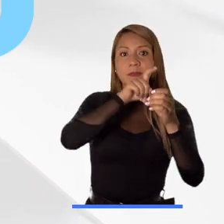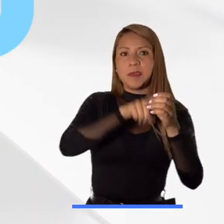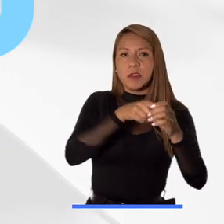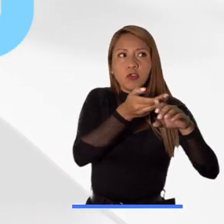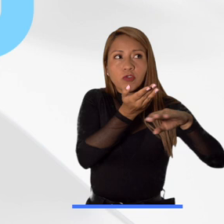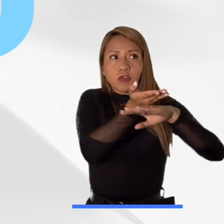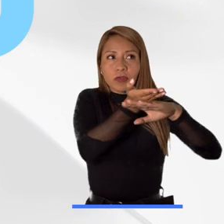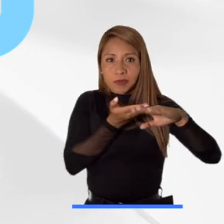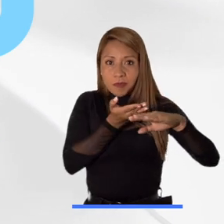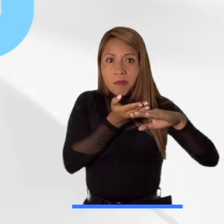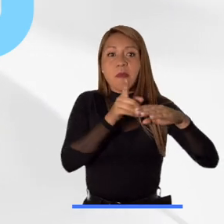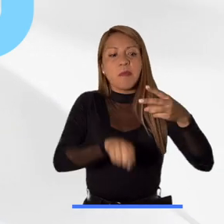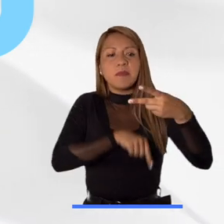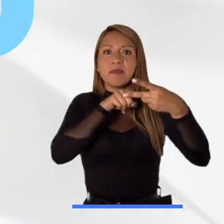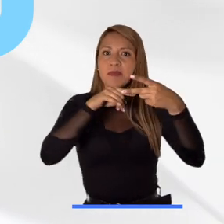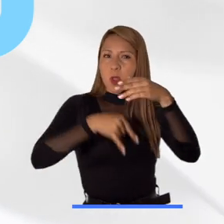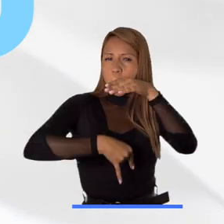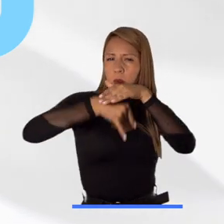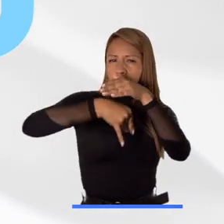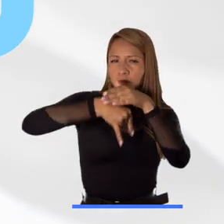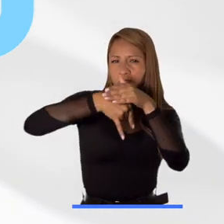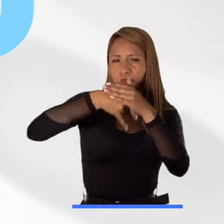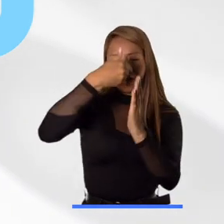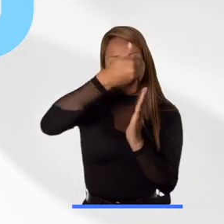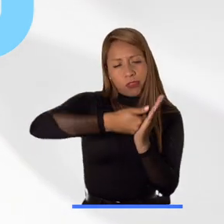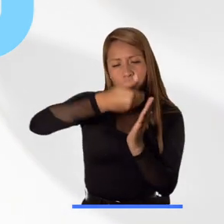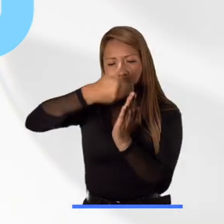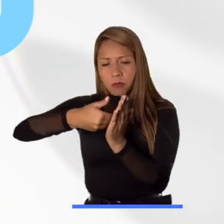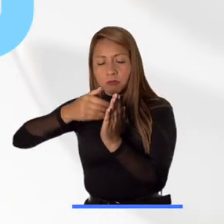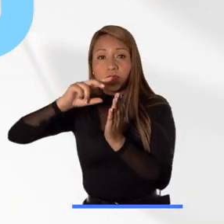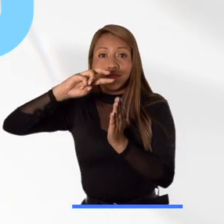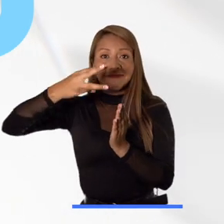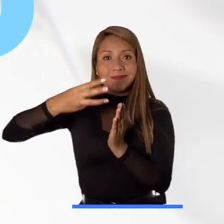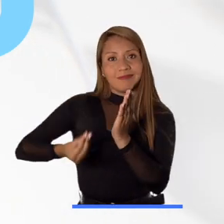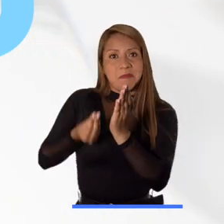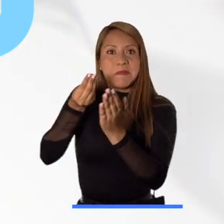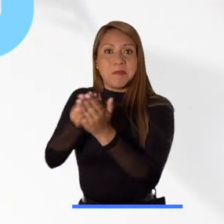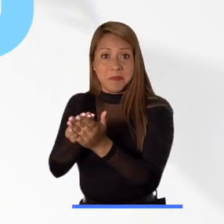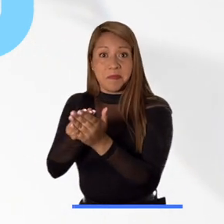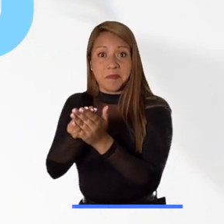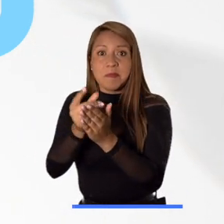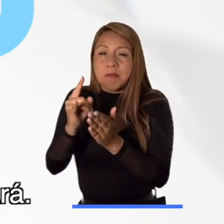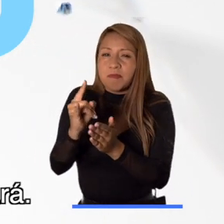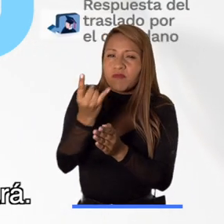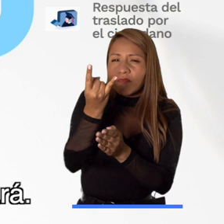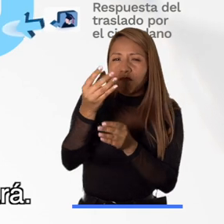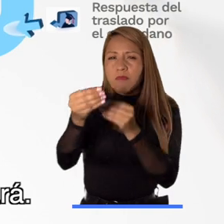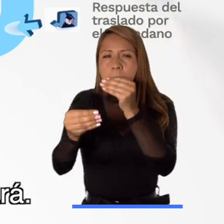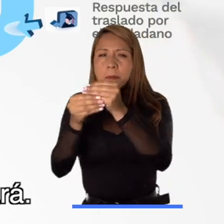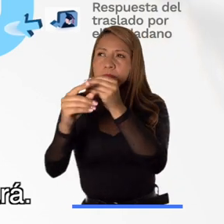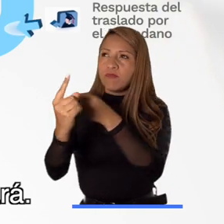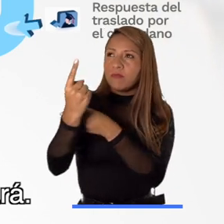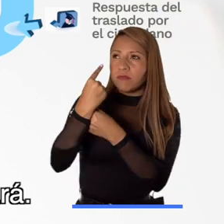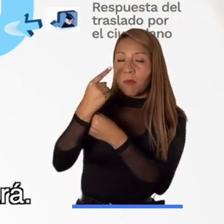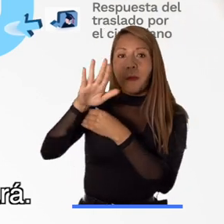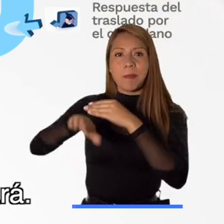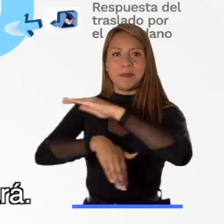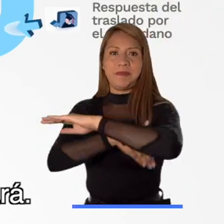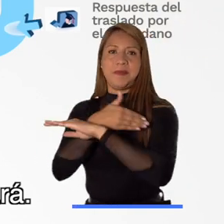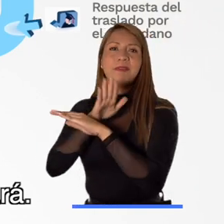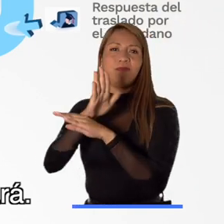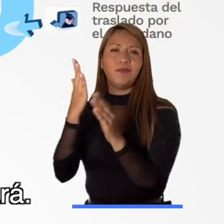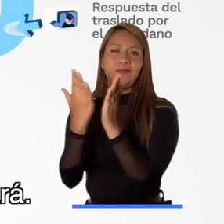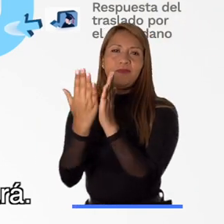solicitud en línea, carga todos los documentos requeridos y realiza el pago. Si en el marco de tu solicitud se requiere un documento adicional,